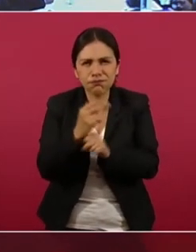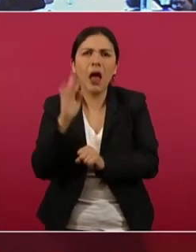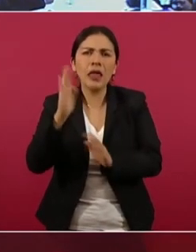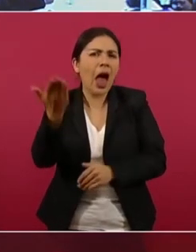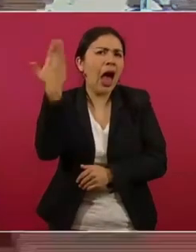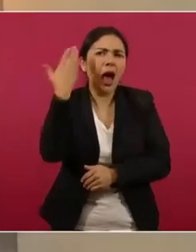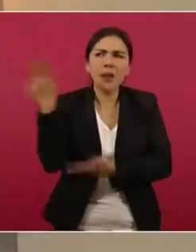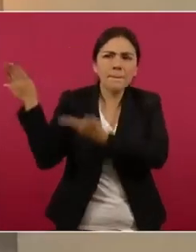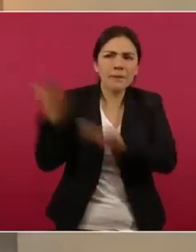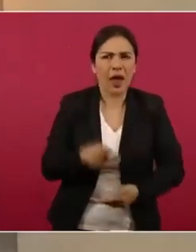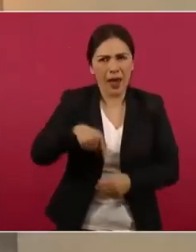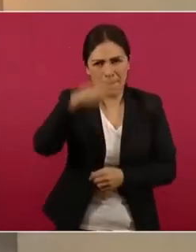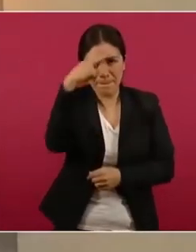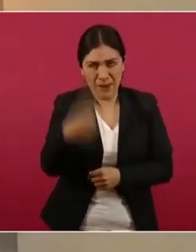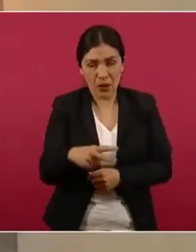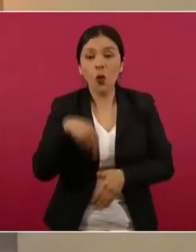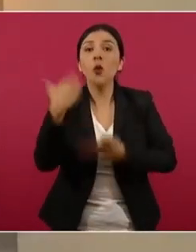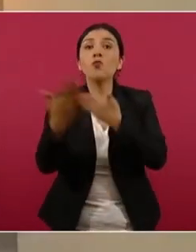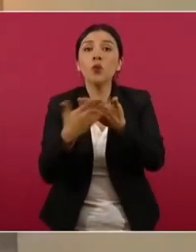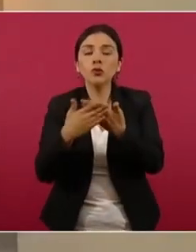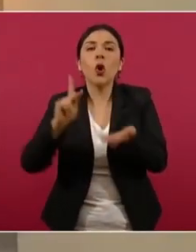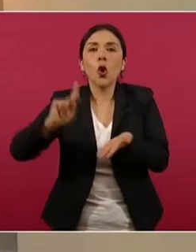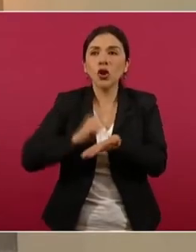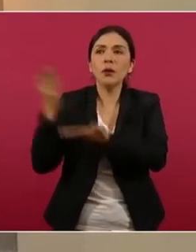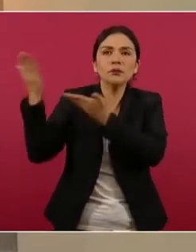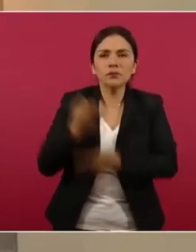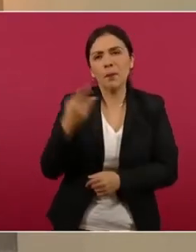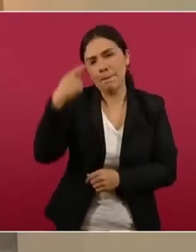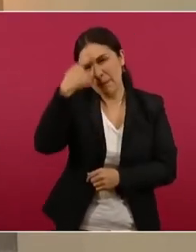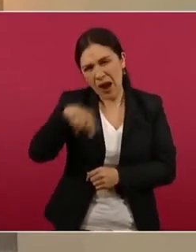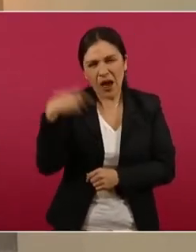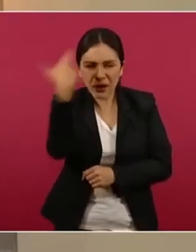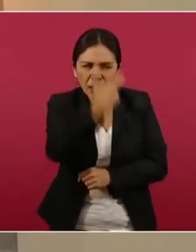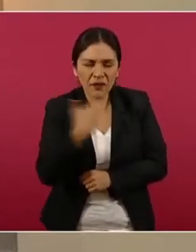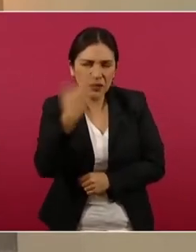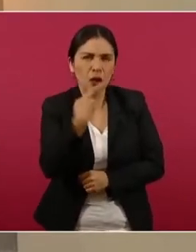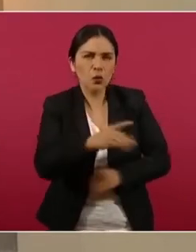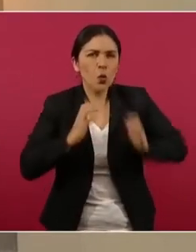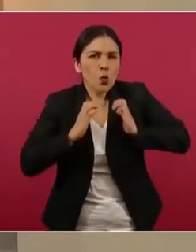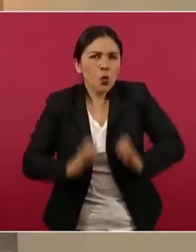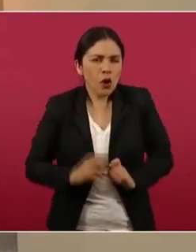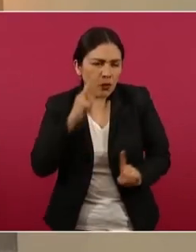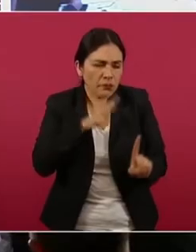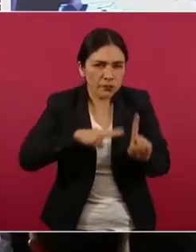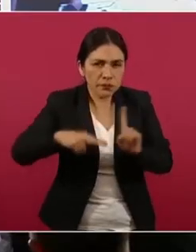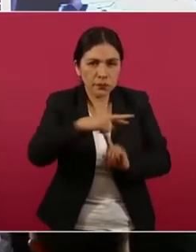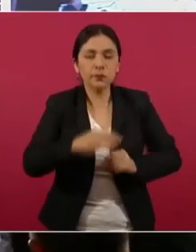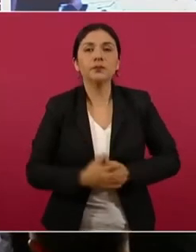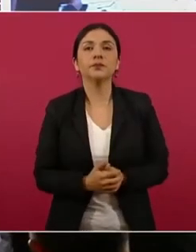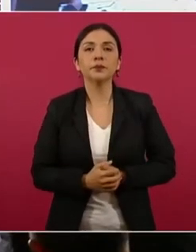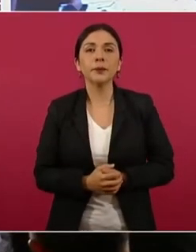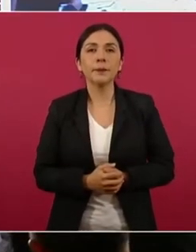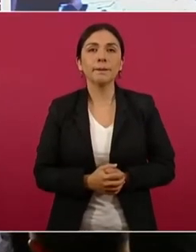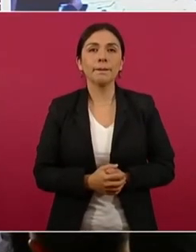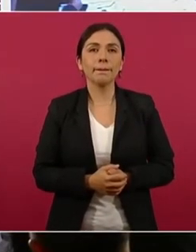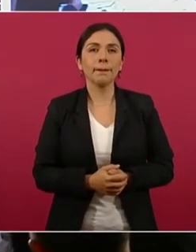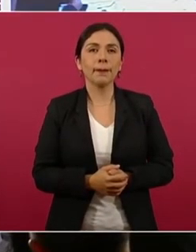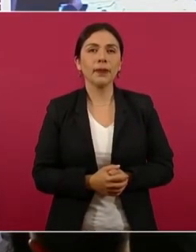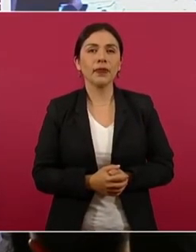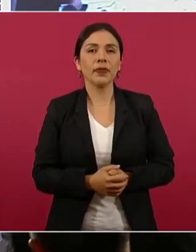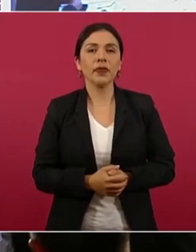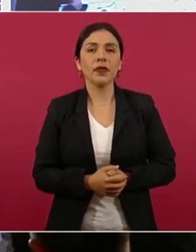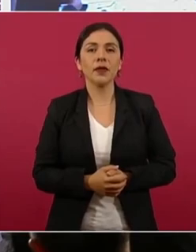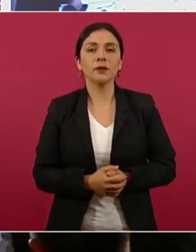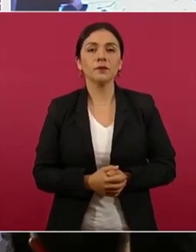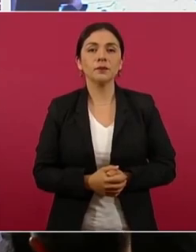México y entonces él va a regresar para la exhumación y el análisis correspondiente. También informar que todas